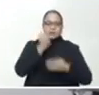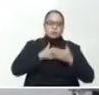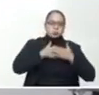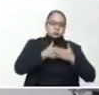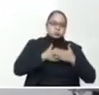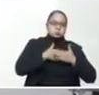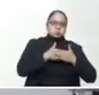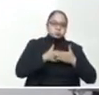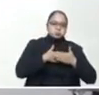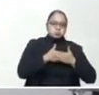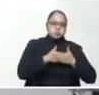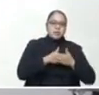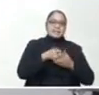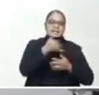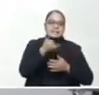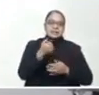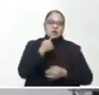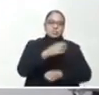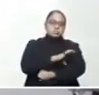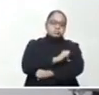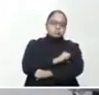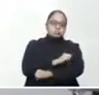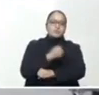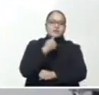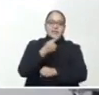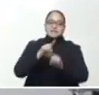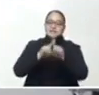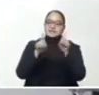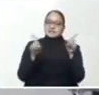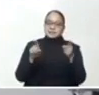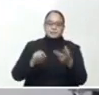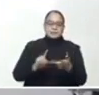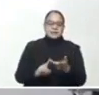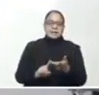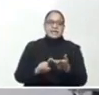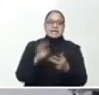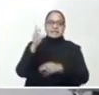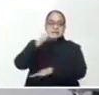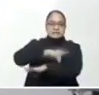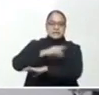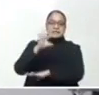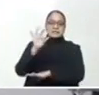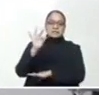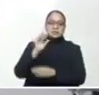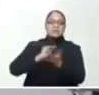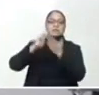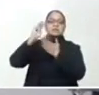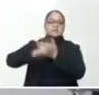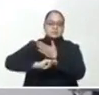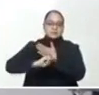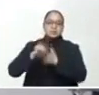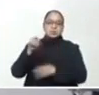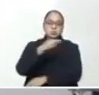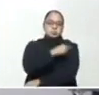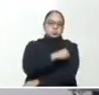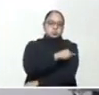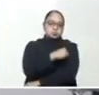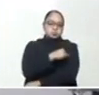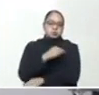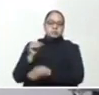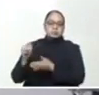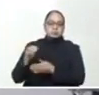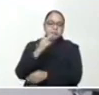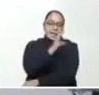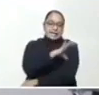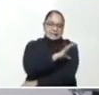cardiopatía isquémica. Esta persona fue referida el 19 de marzo por una clínica privada al Hospital Leonardo